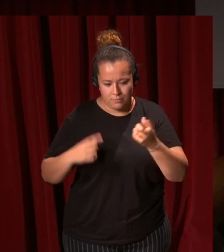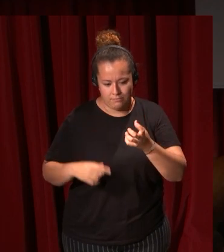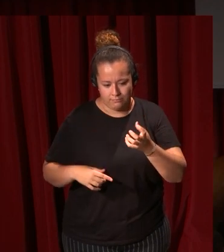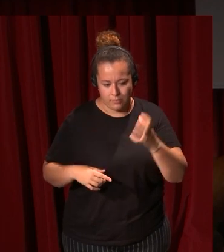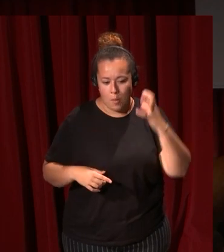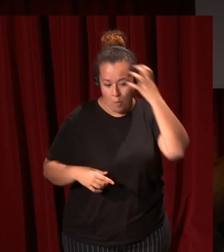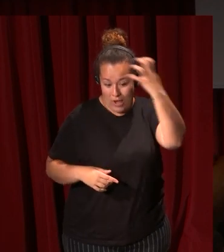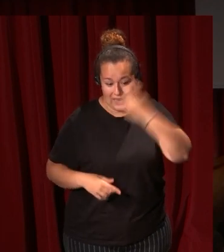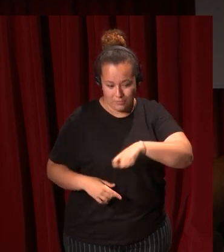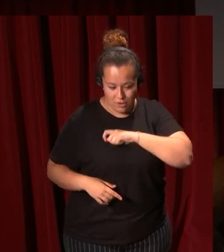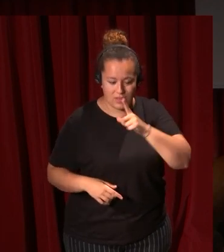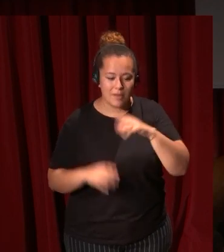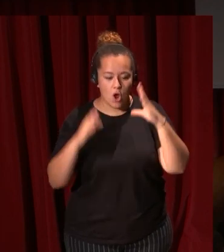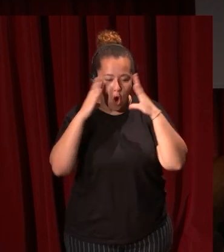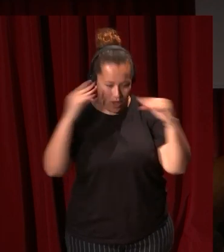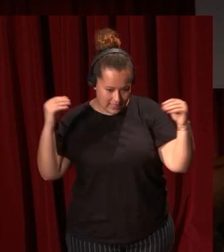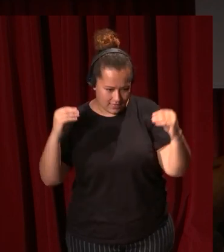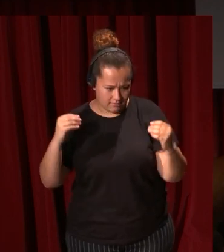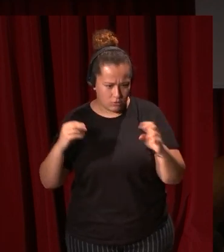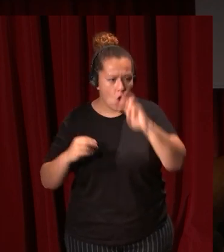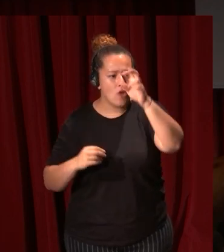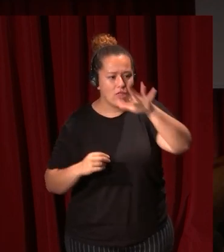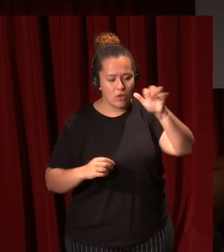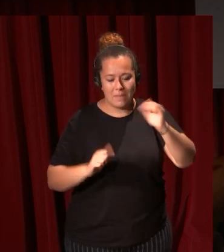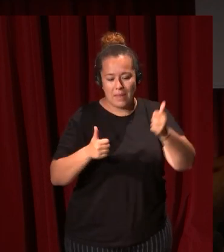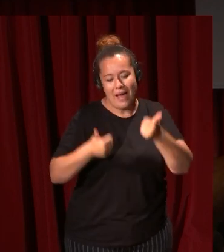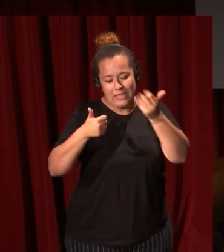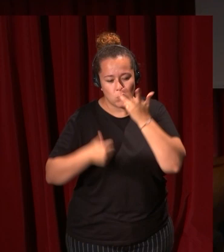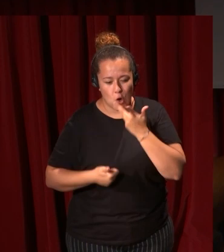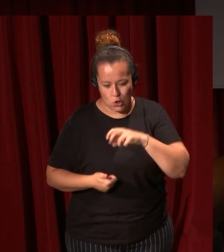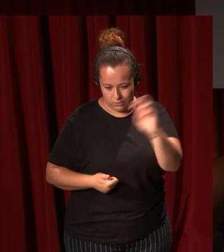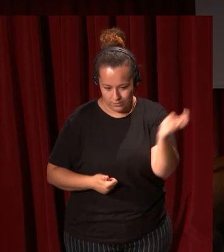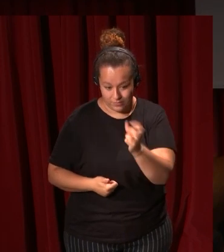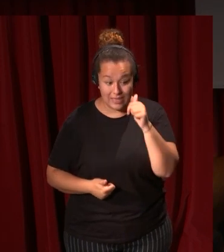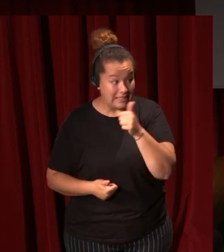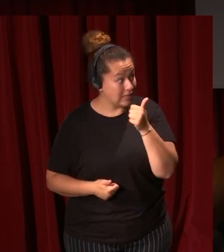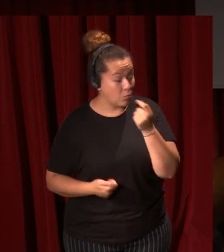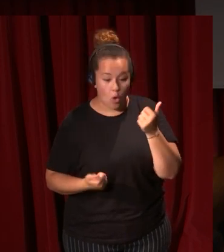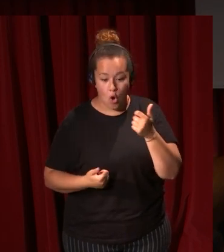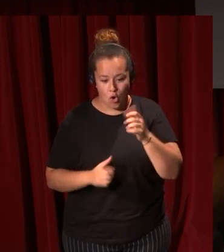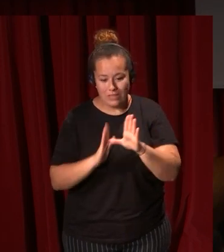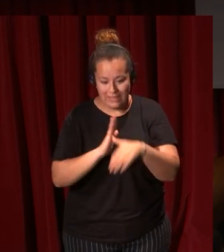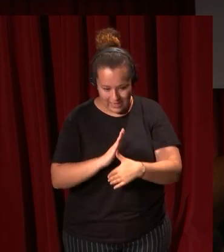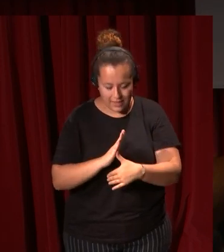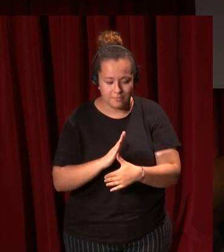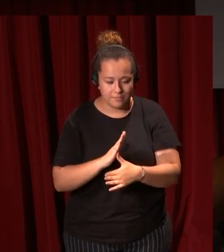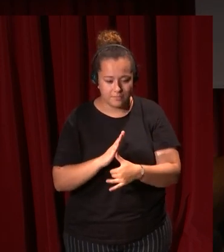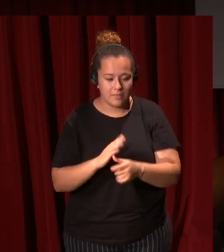otros lugares se empiezan a ver muchos más colores este cuadro es un cuadro ya tardío para ir vestido así los síndicos que están en la exposición